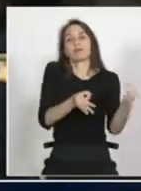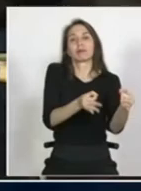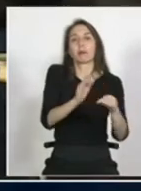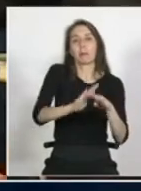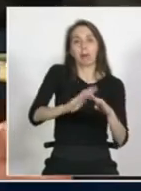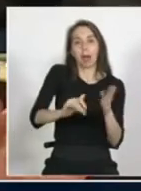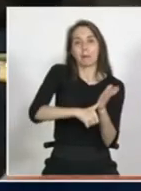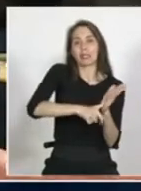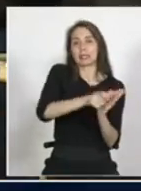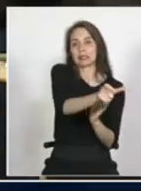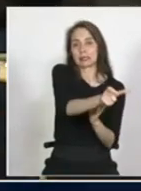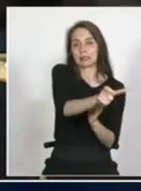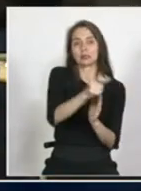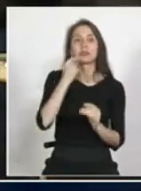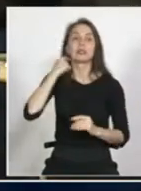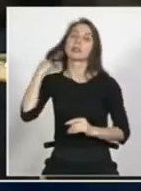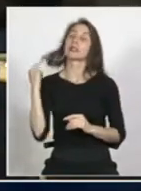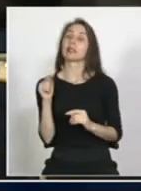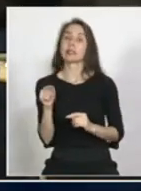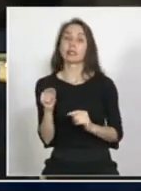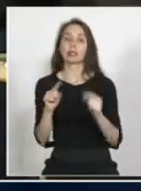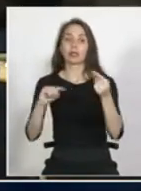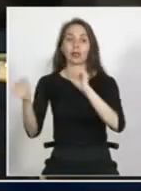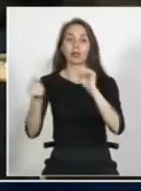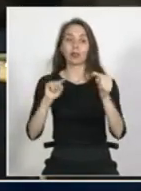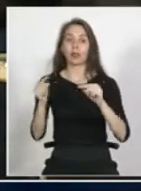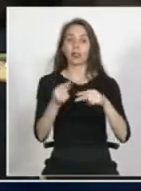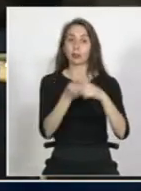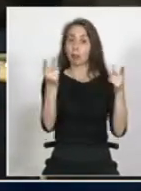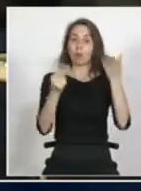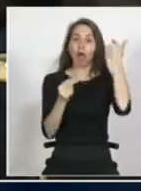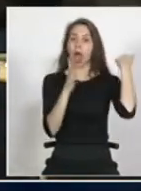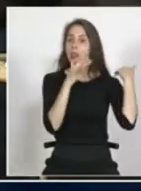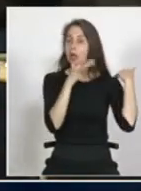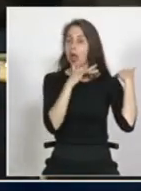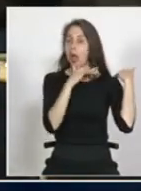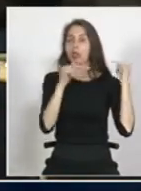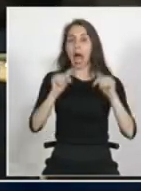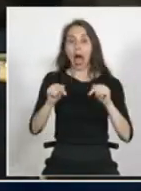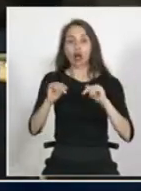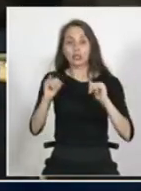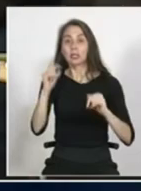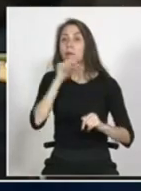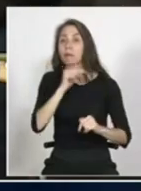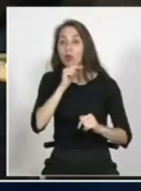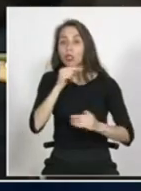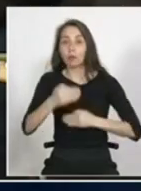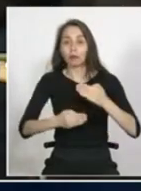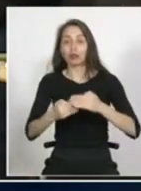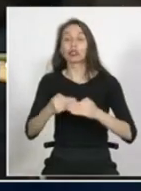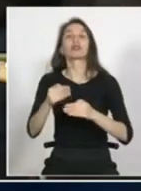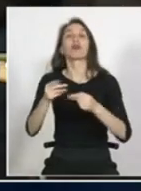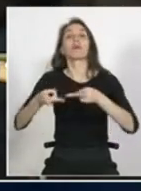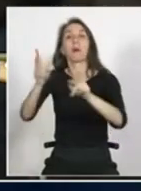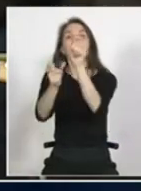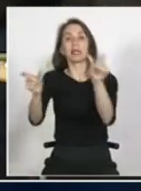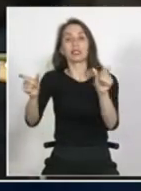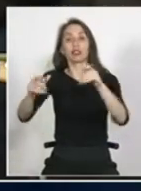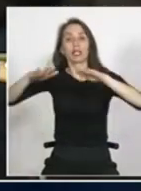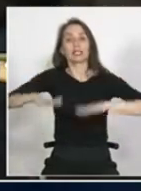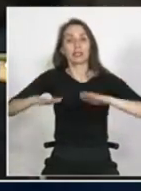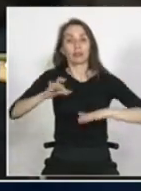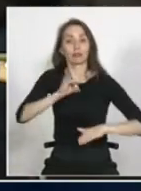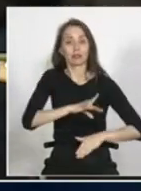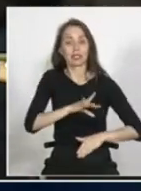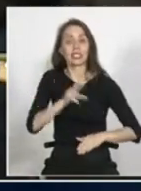con un cambio legal no y donde no estaba instalado en el debate público como lo está hoy entonces yo creo que si hoy se hiciera ese proceso de amnistía tendría repercusión en el